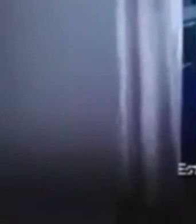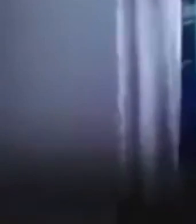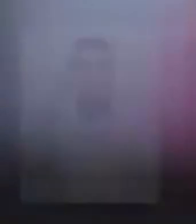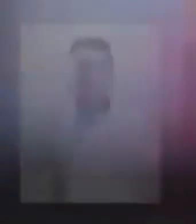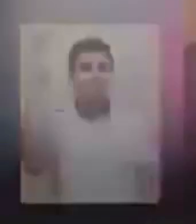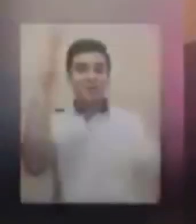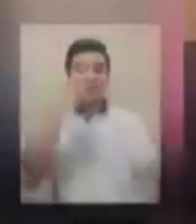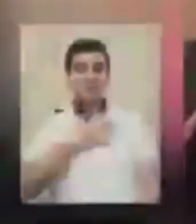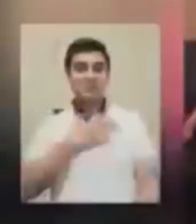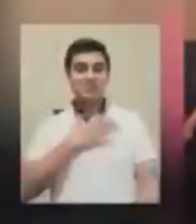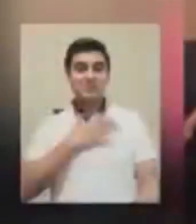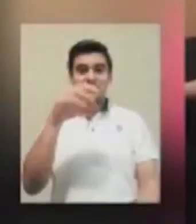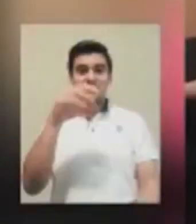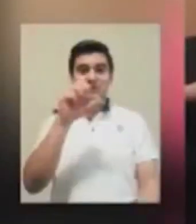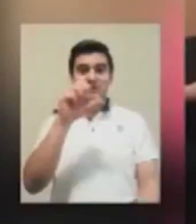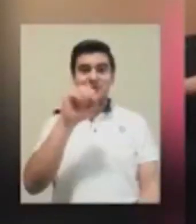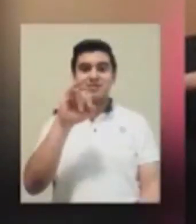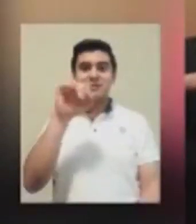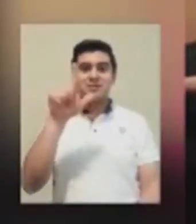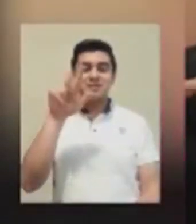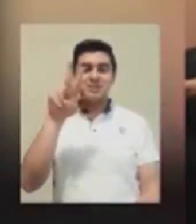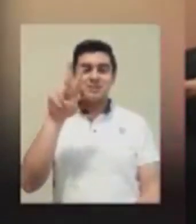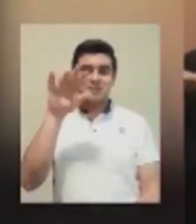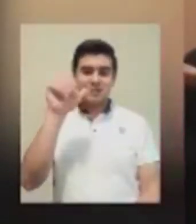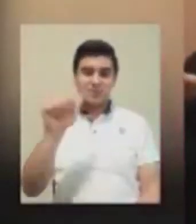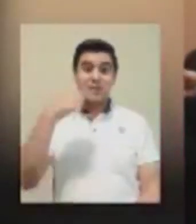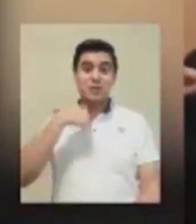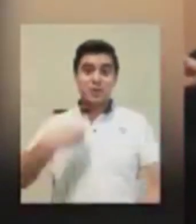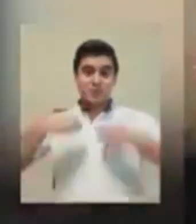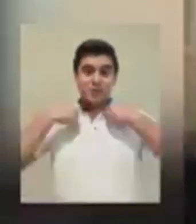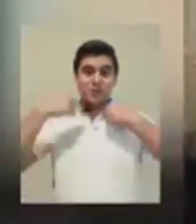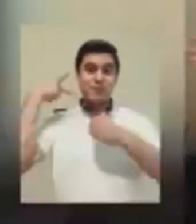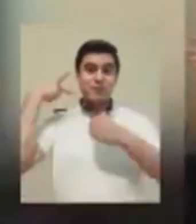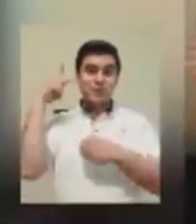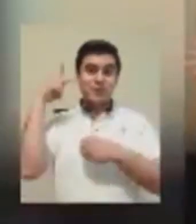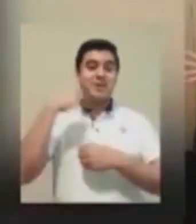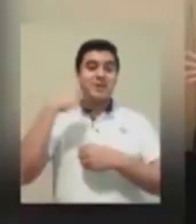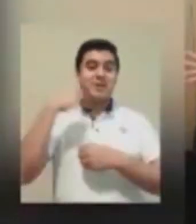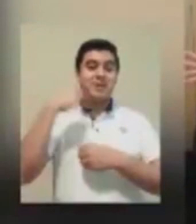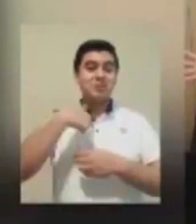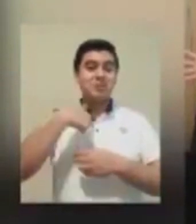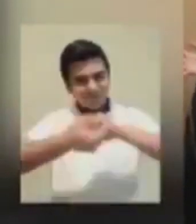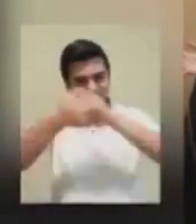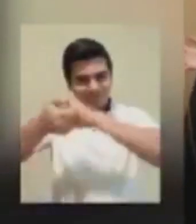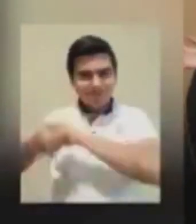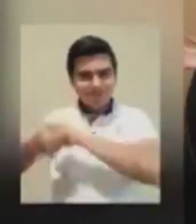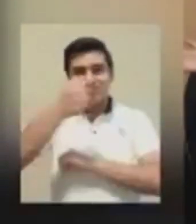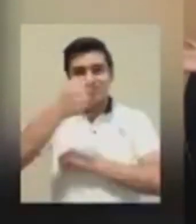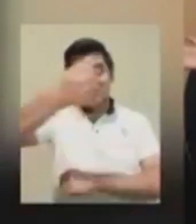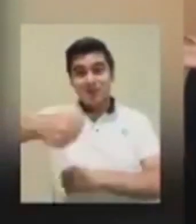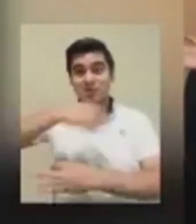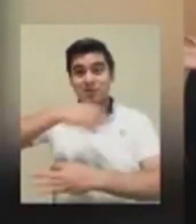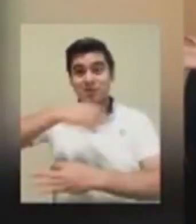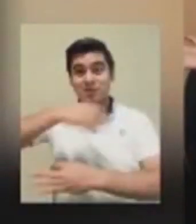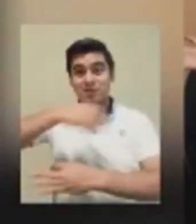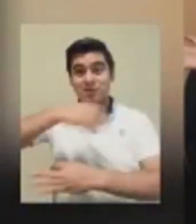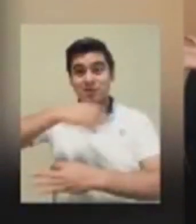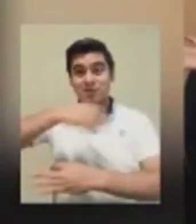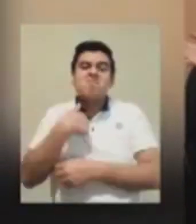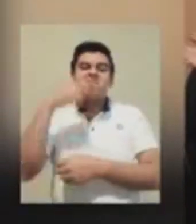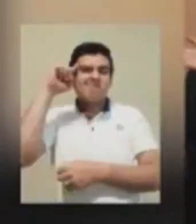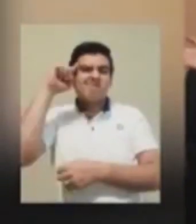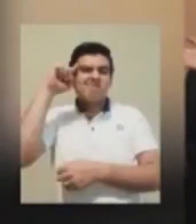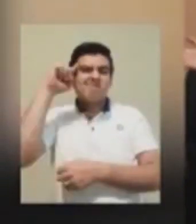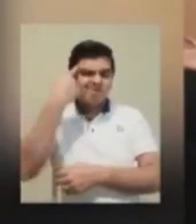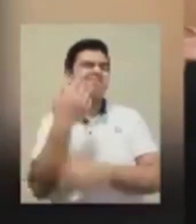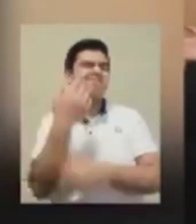Gracias. Hola, soy Silvia de Puebla. Les mando un saludo. Quiero decirles que estoy enojada y aburrida